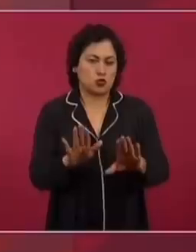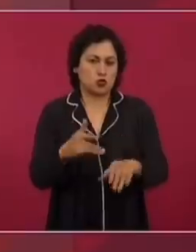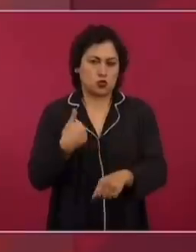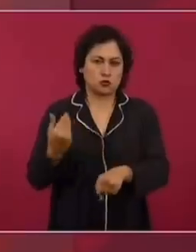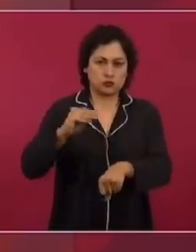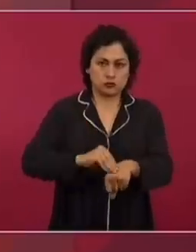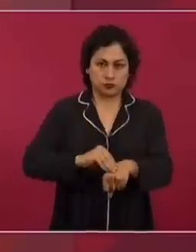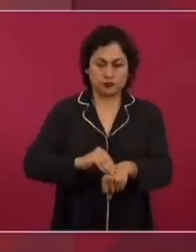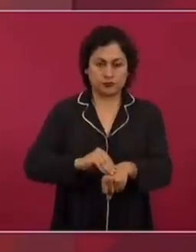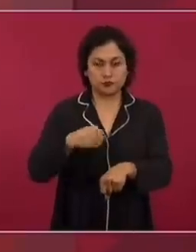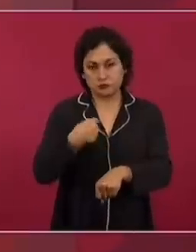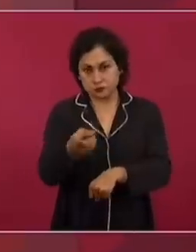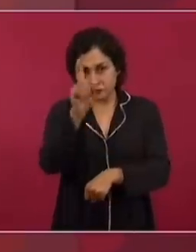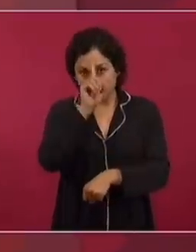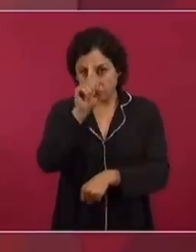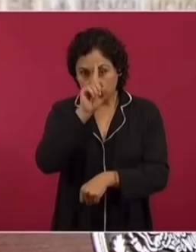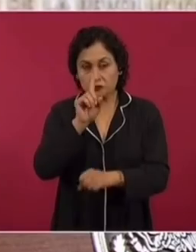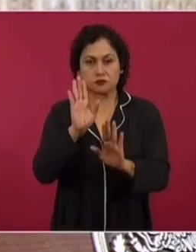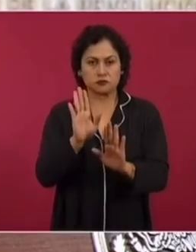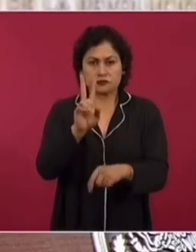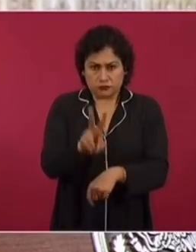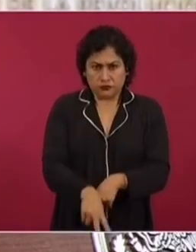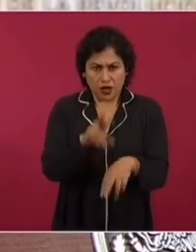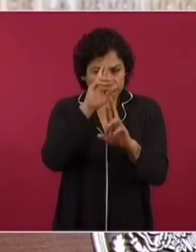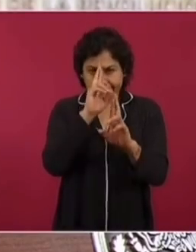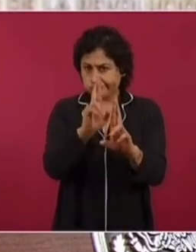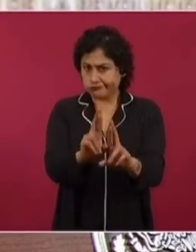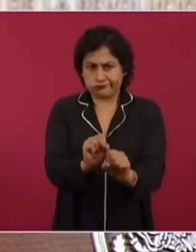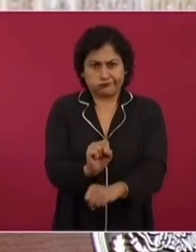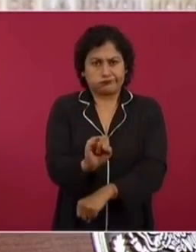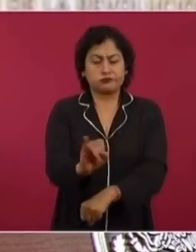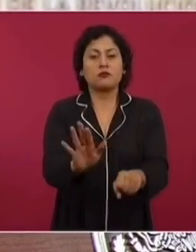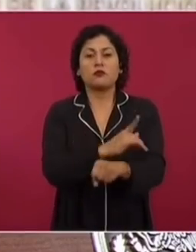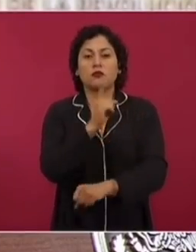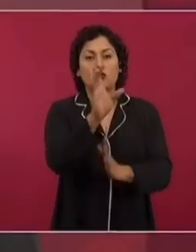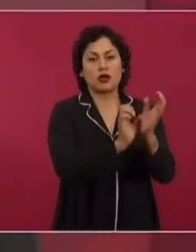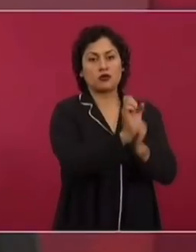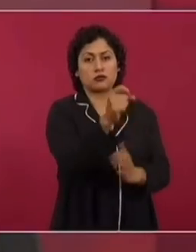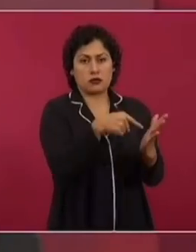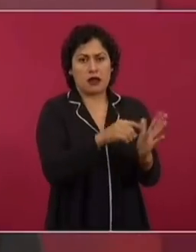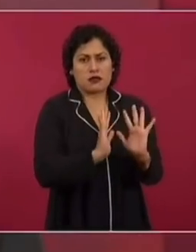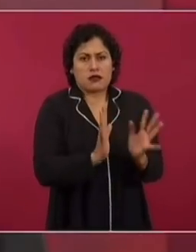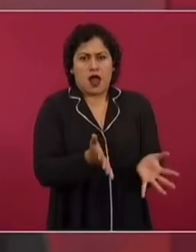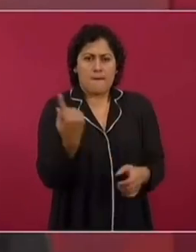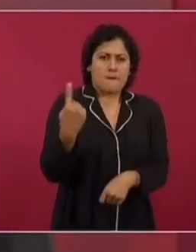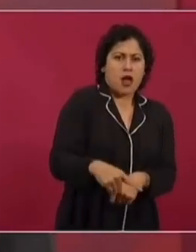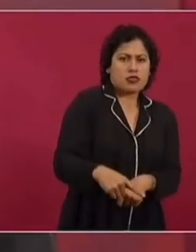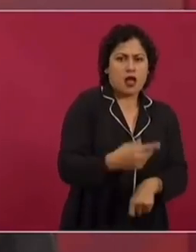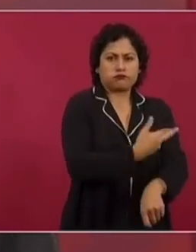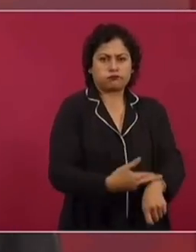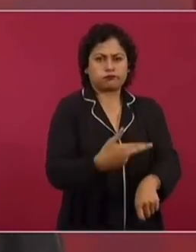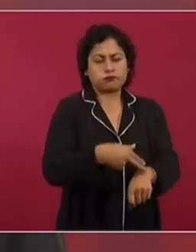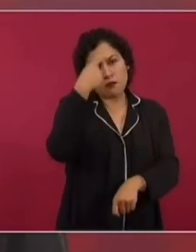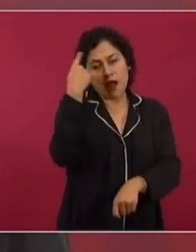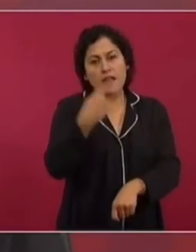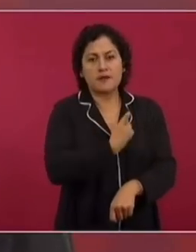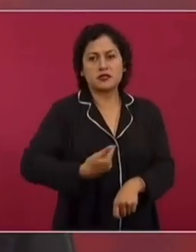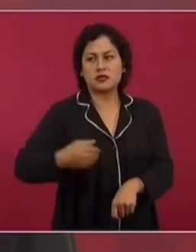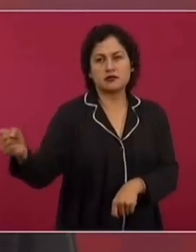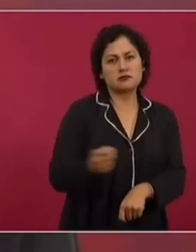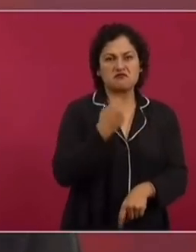en el país. Hice una recomendación respetuosa, porque la Constitución establece un procedimiento para el presidente sustituto.